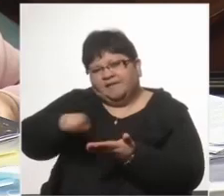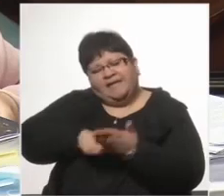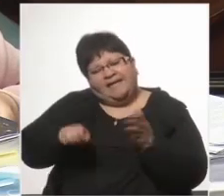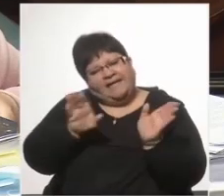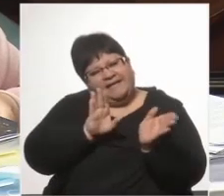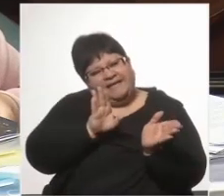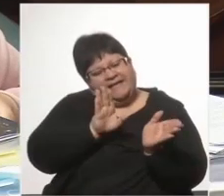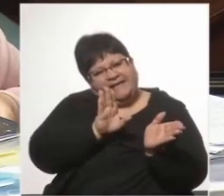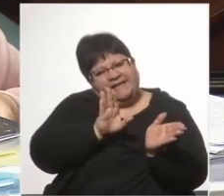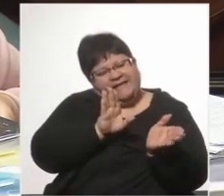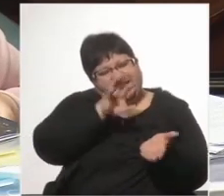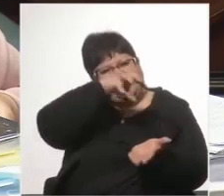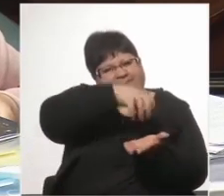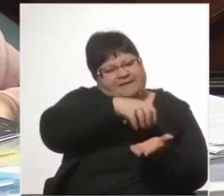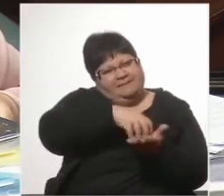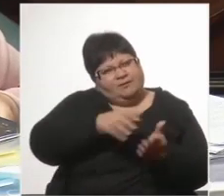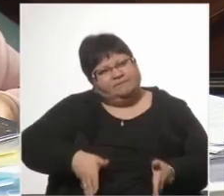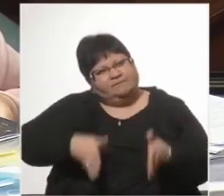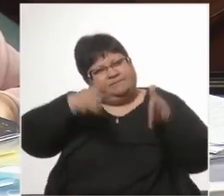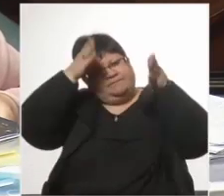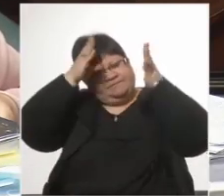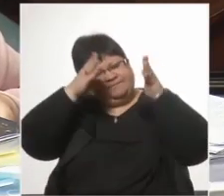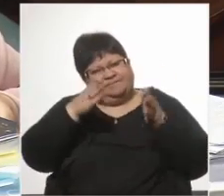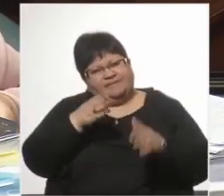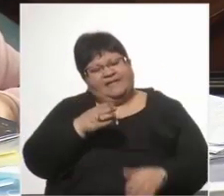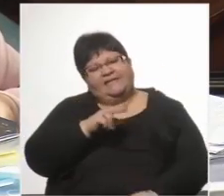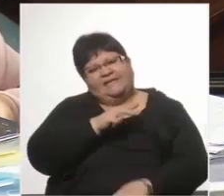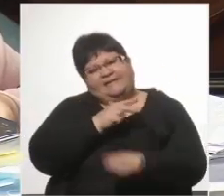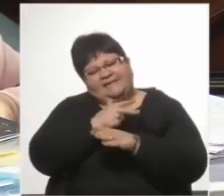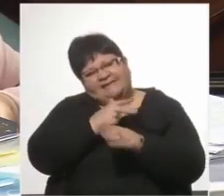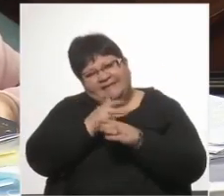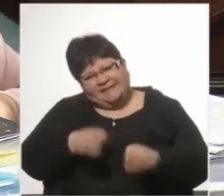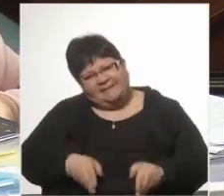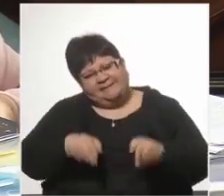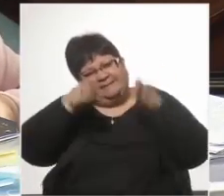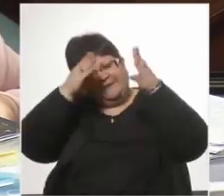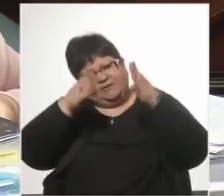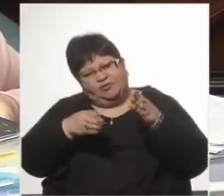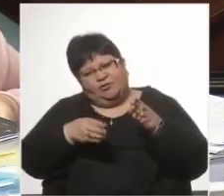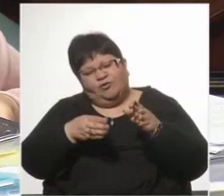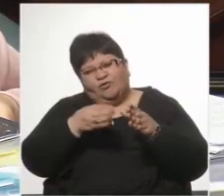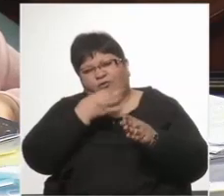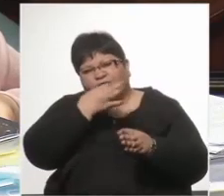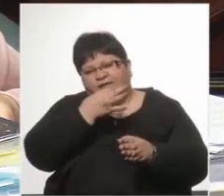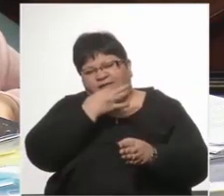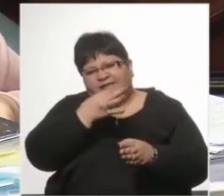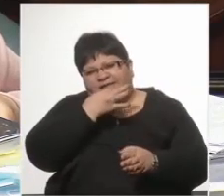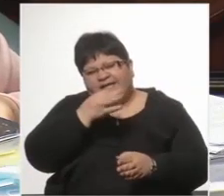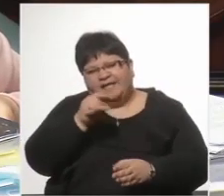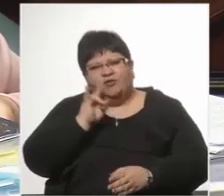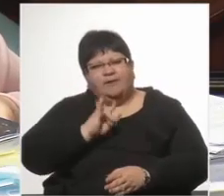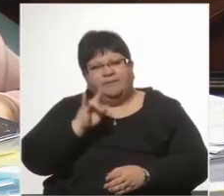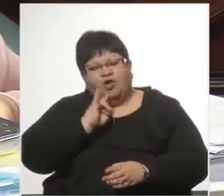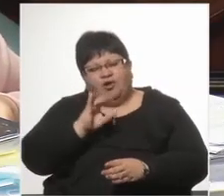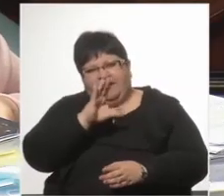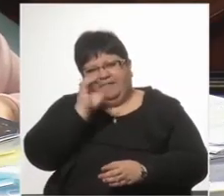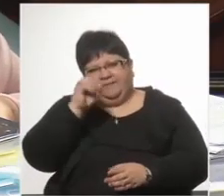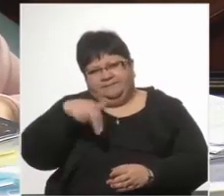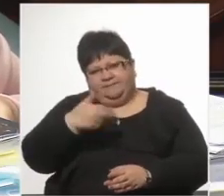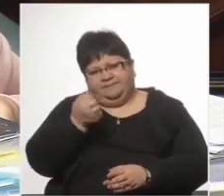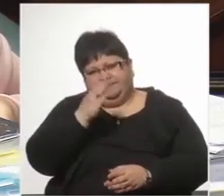Germán Araújo, en el tercer piso del edificio donde estaba la confitería de Conaprole, del primer vuelo.